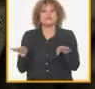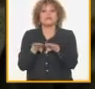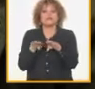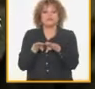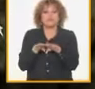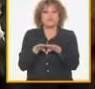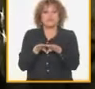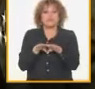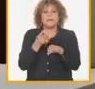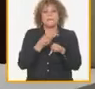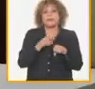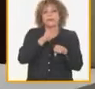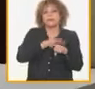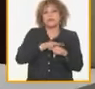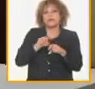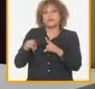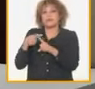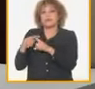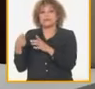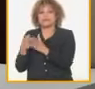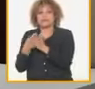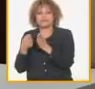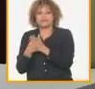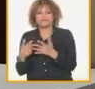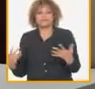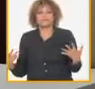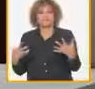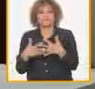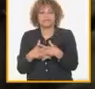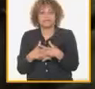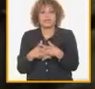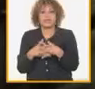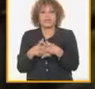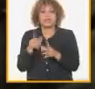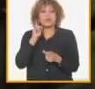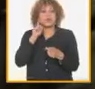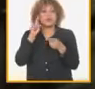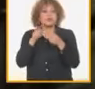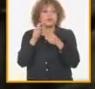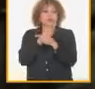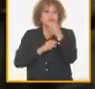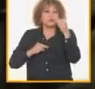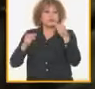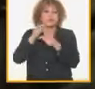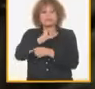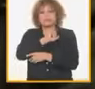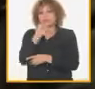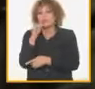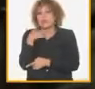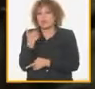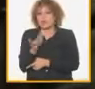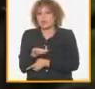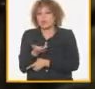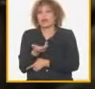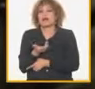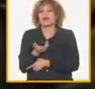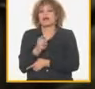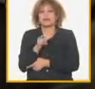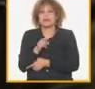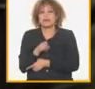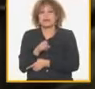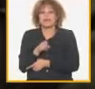de prevención y enfrentamiento el objetivo fundamental que tenemos que lograr es el rechazo